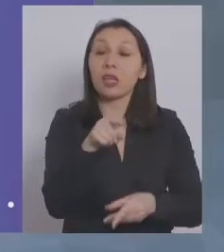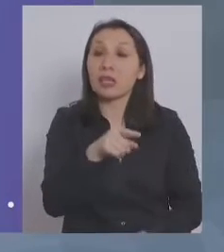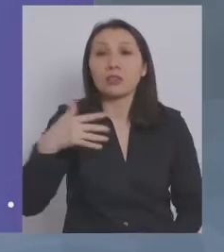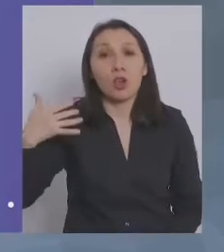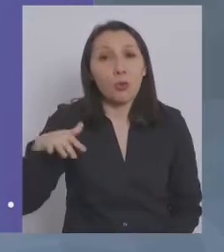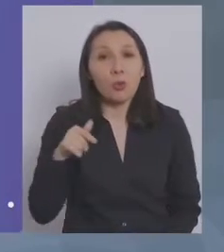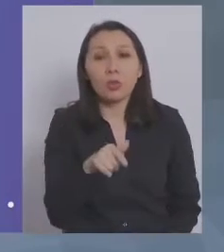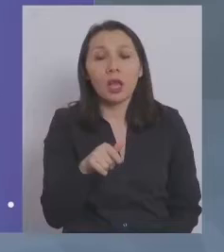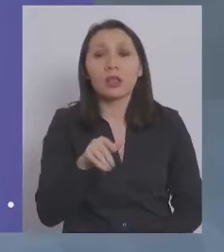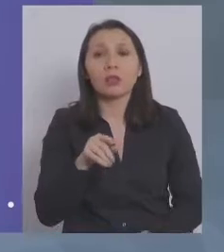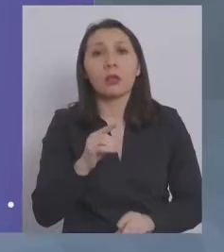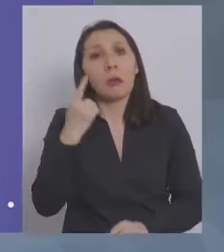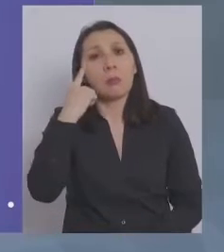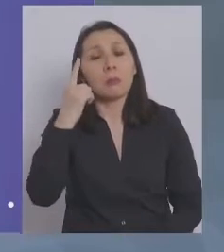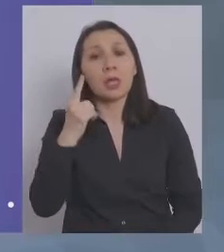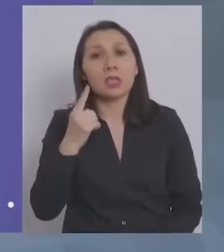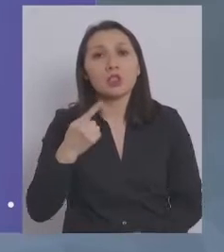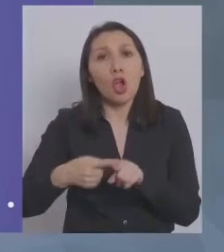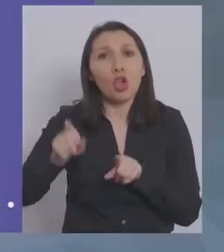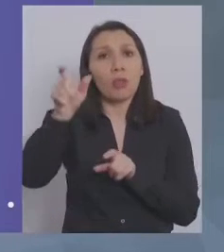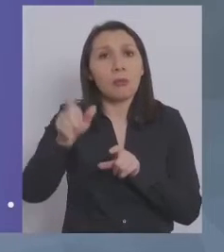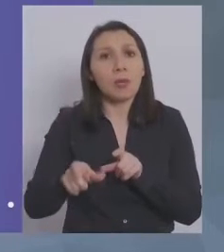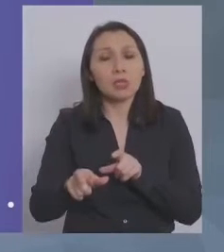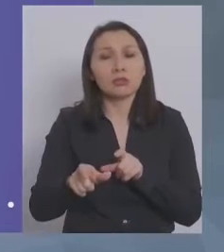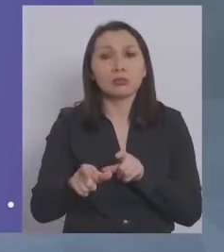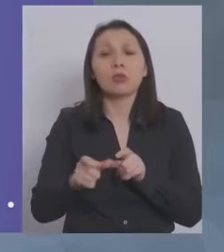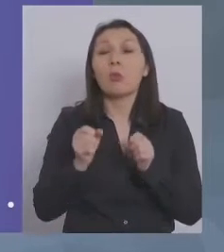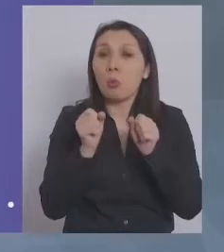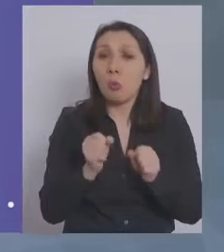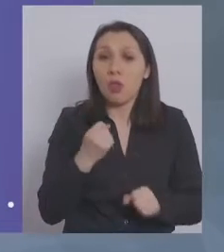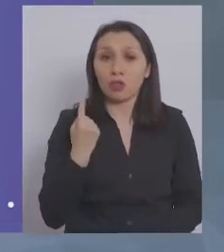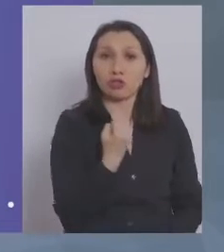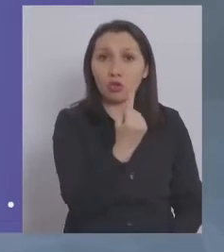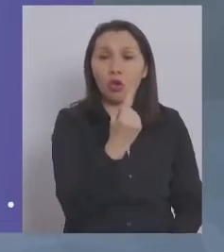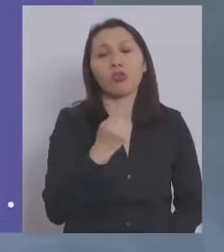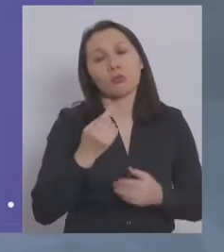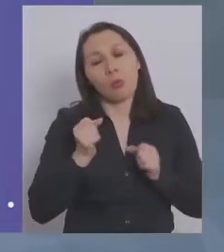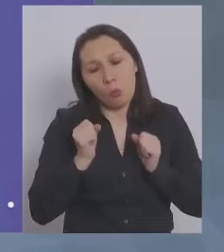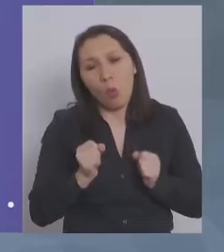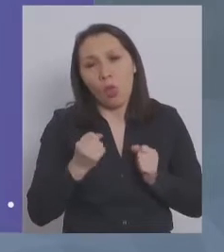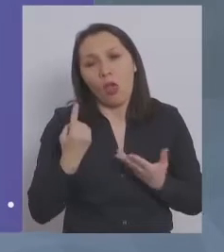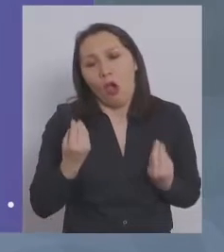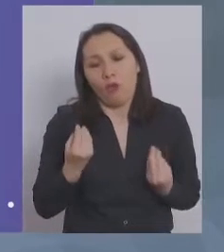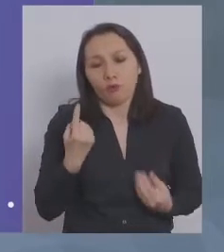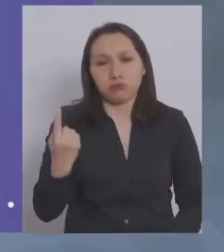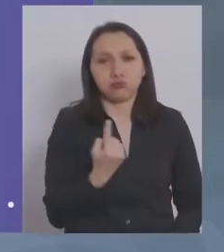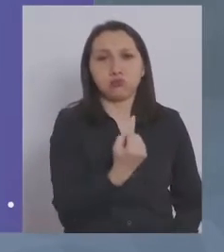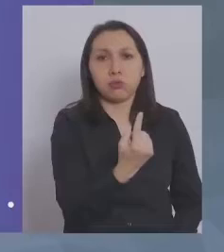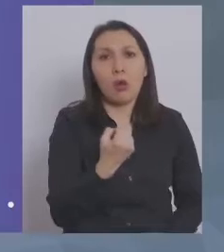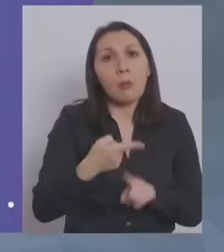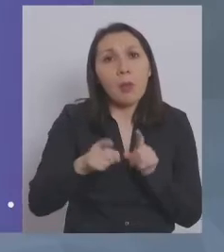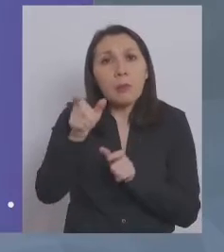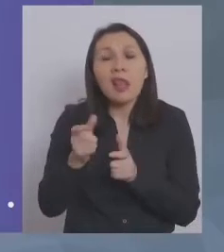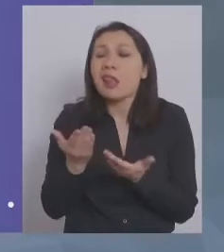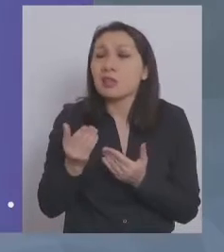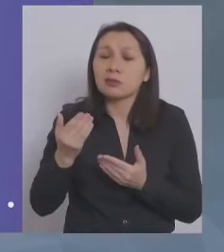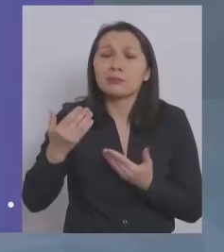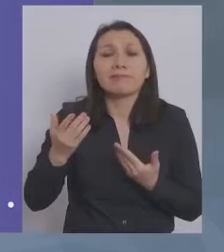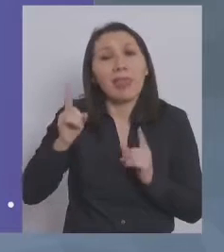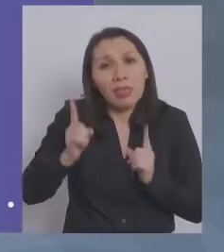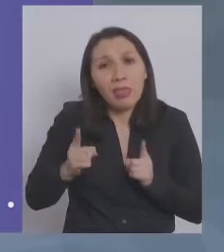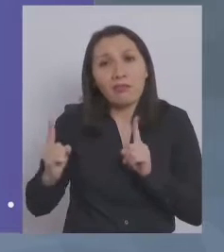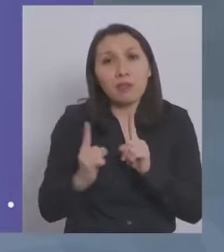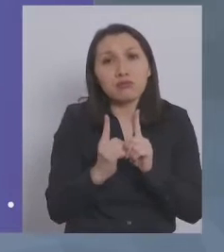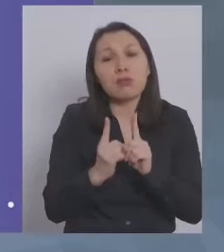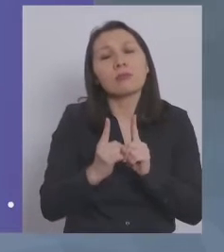haciendo el llamado a que no vayan con otra persona, que todos los que podamos votar solo lo hagamos solo. Pero las personas que requieran voto asistido